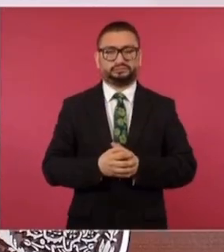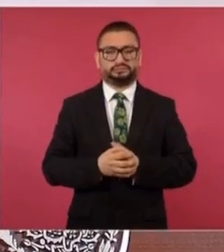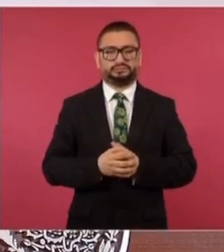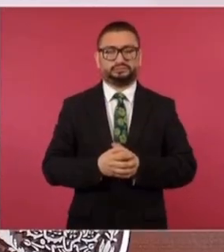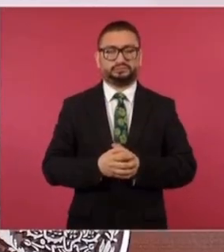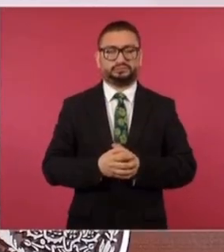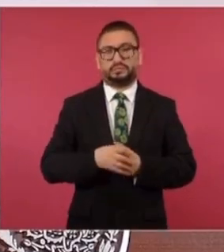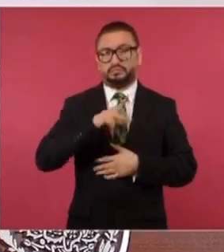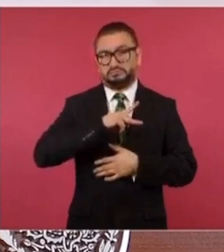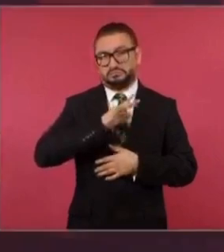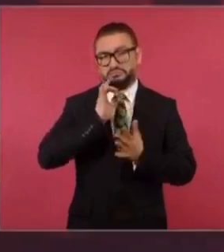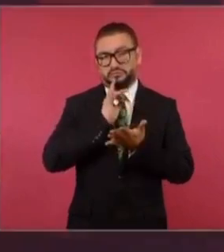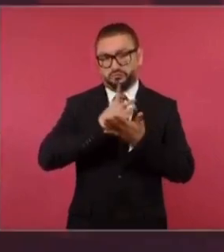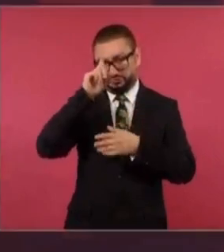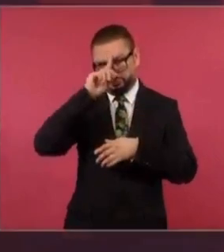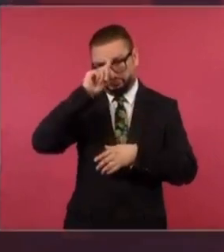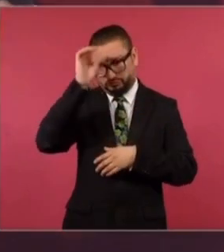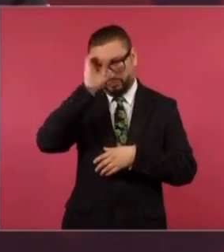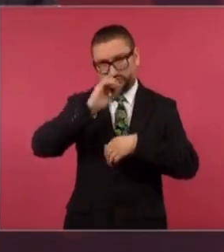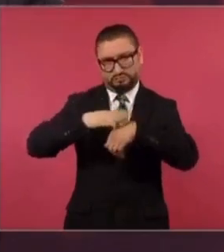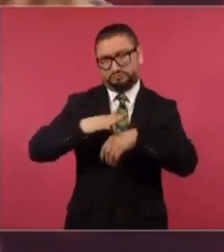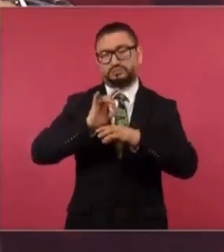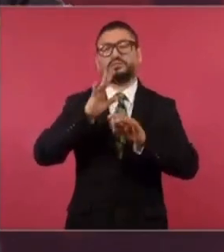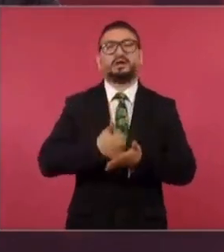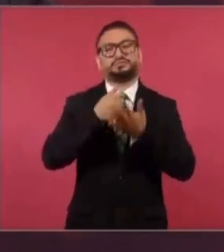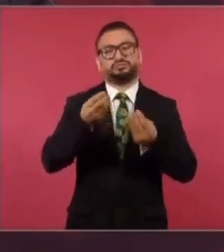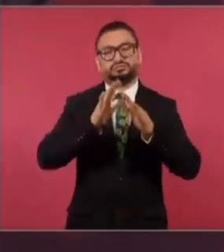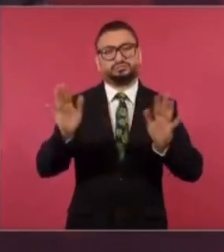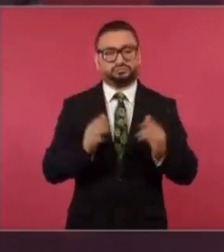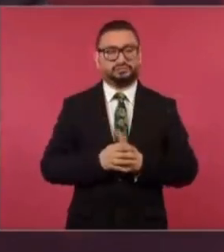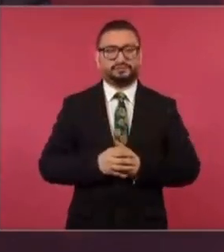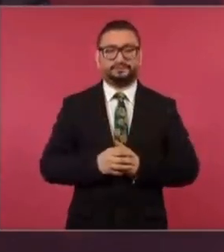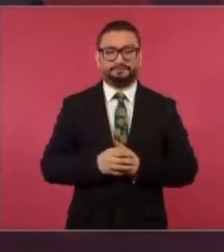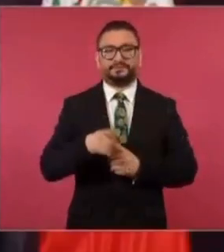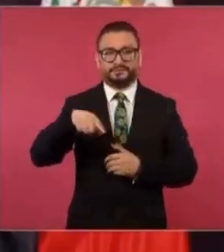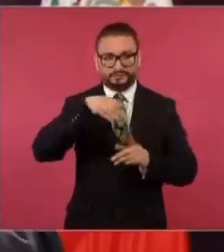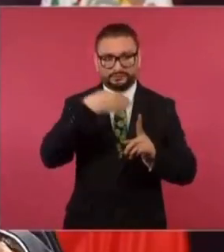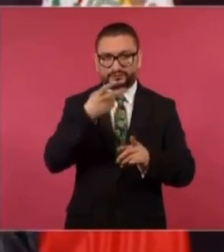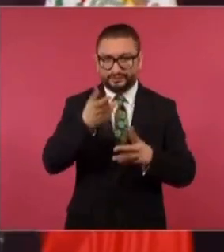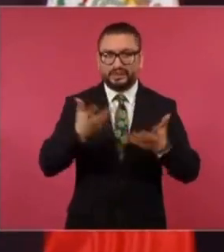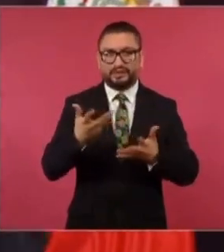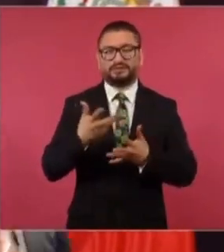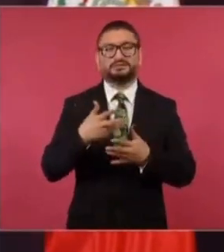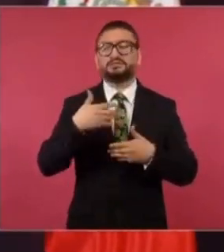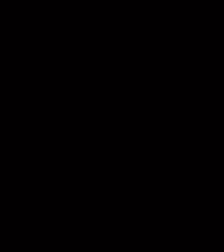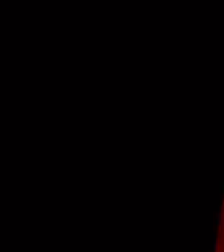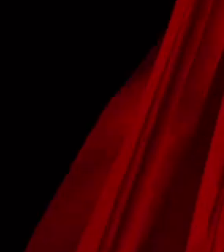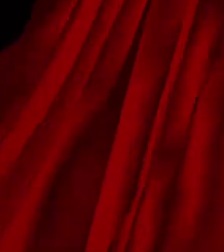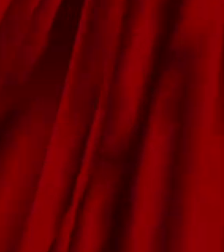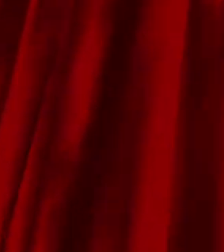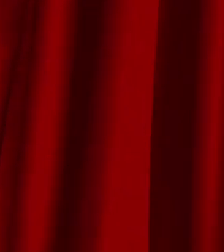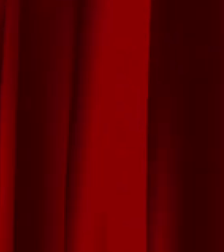Lo mío es una simple opinión, pero sí ayuda mucho porque ya, con eso, no hay sospechas.